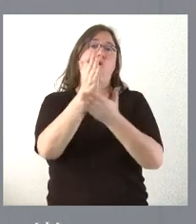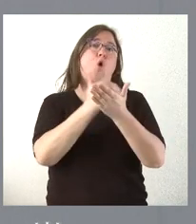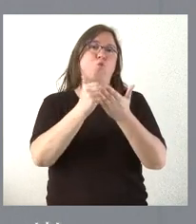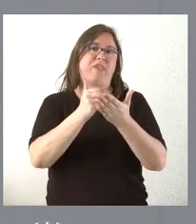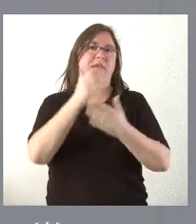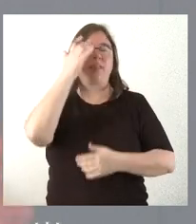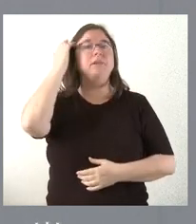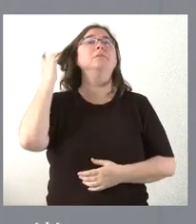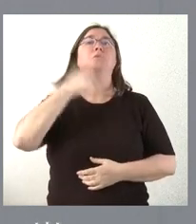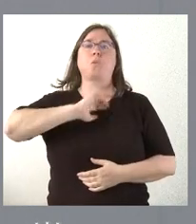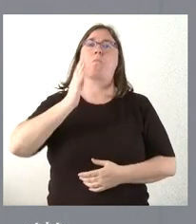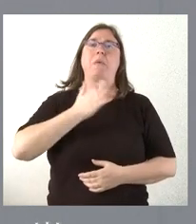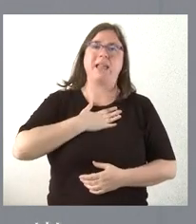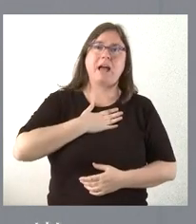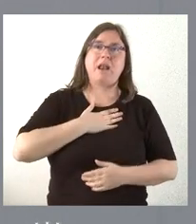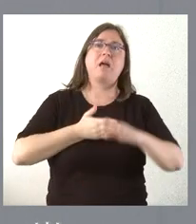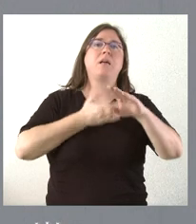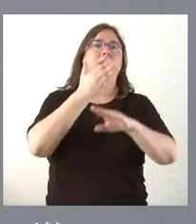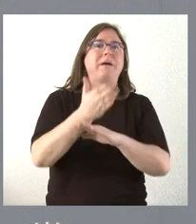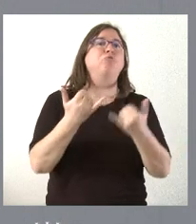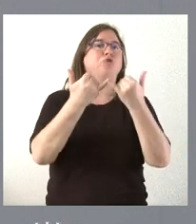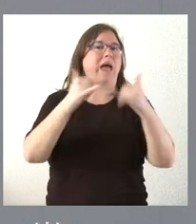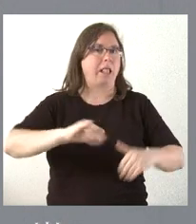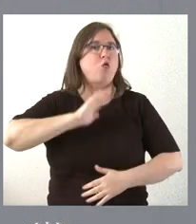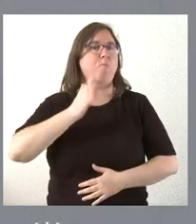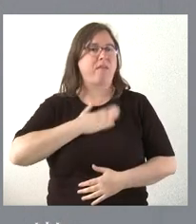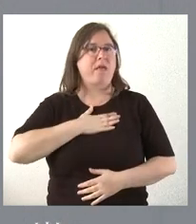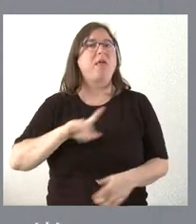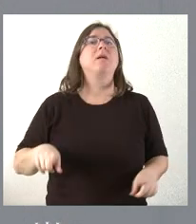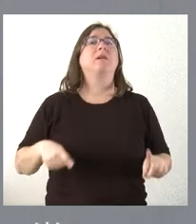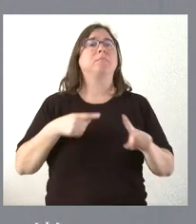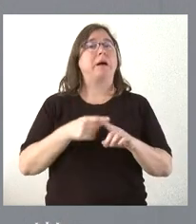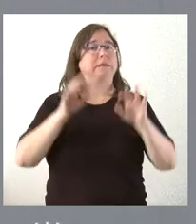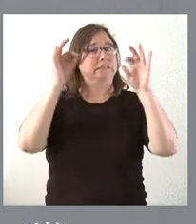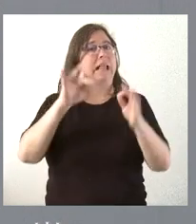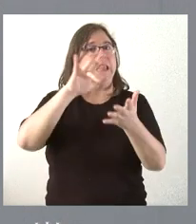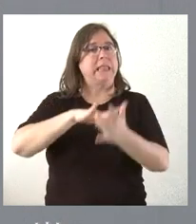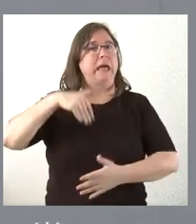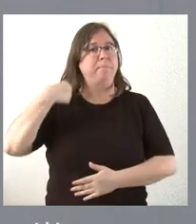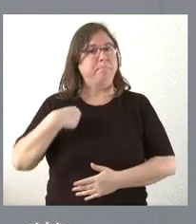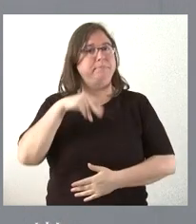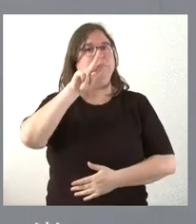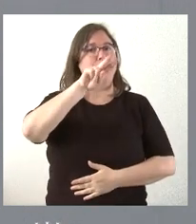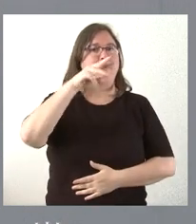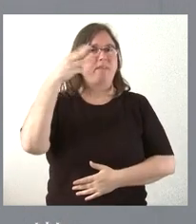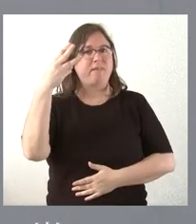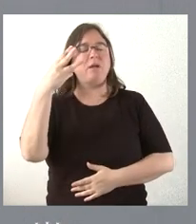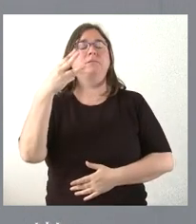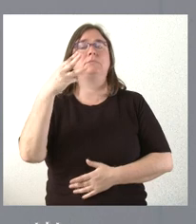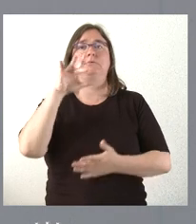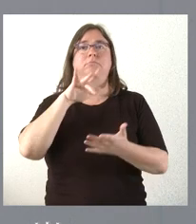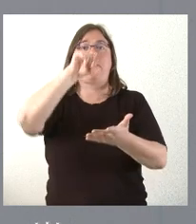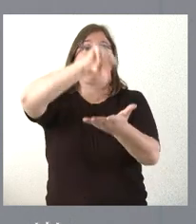Nosotros asistiremos mañana a esta institucional y, como le he dicho, también el propio día 23 a la ciudad